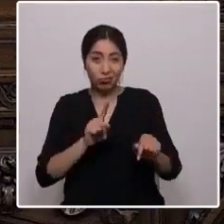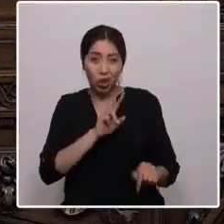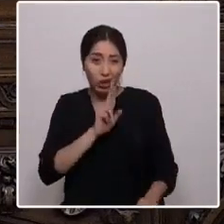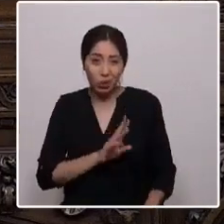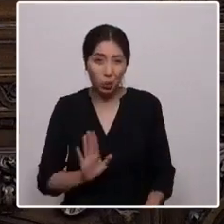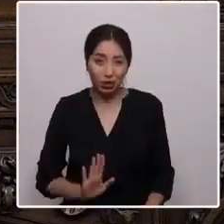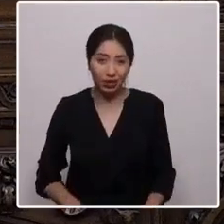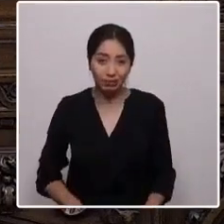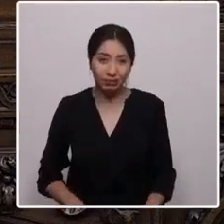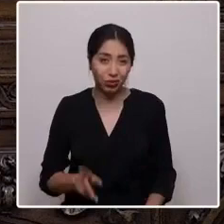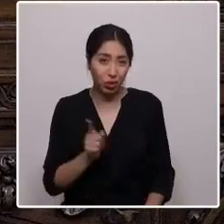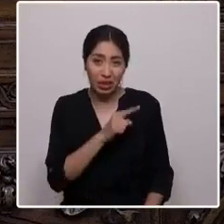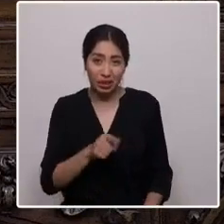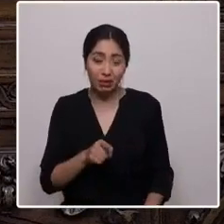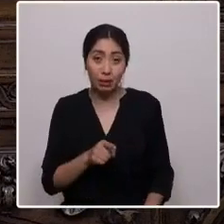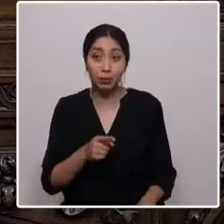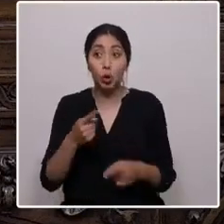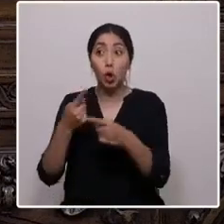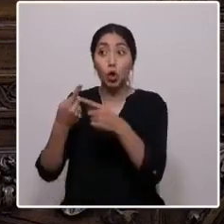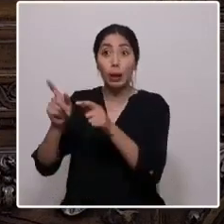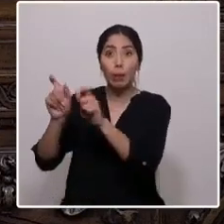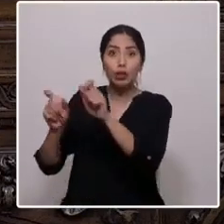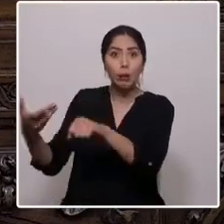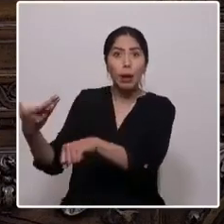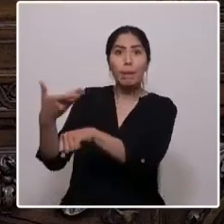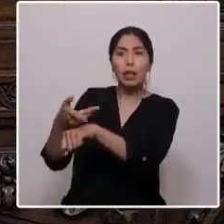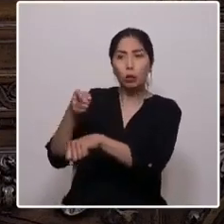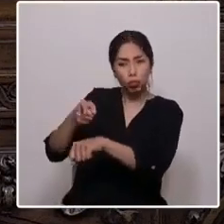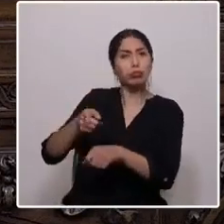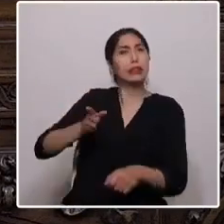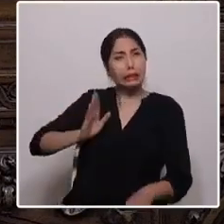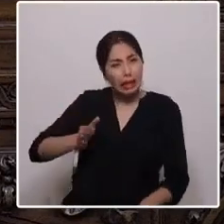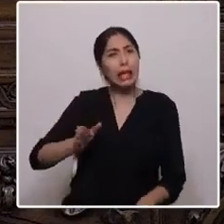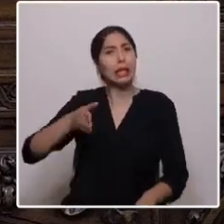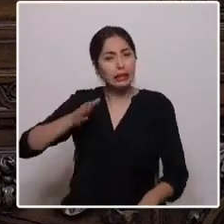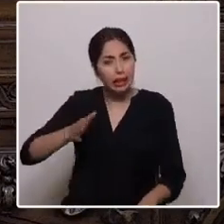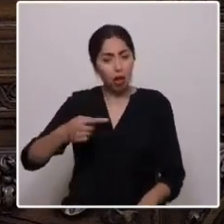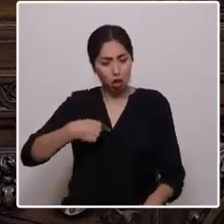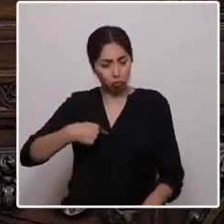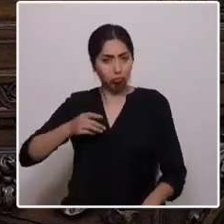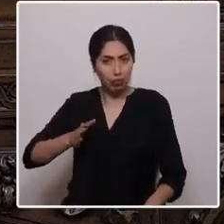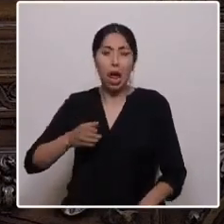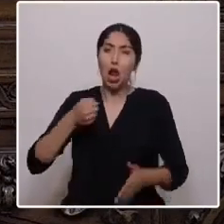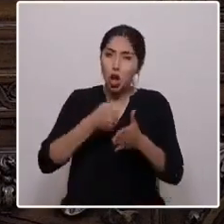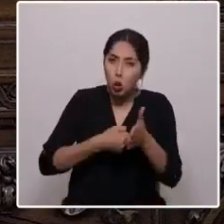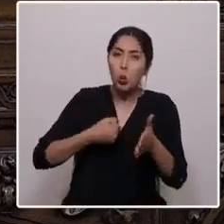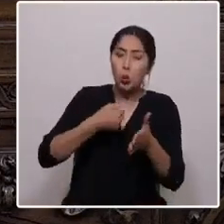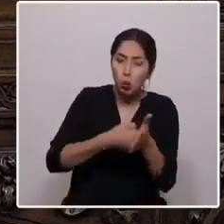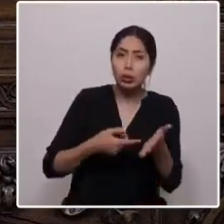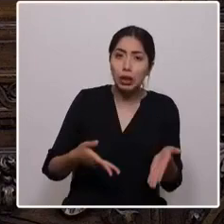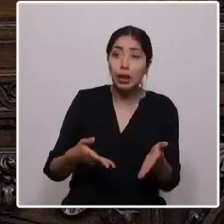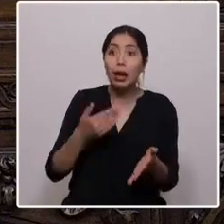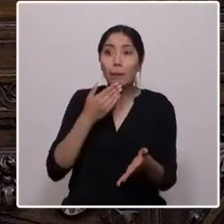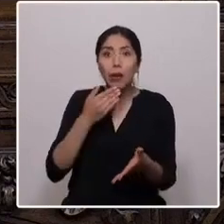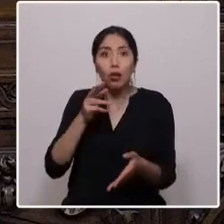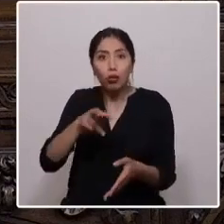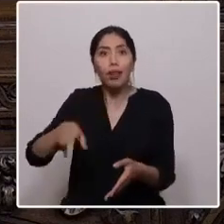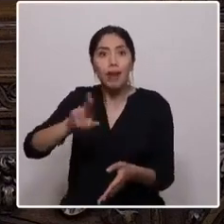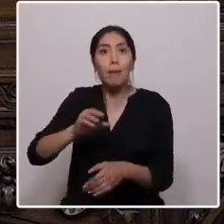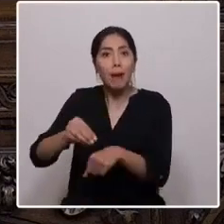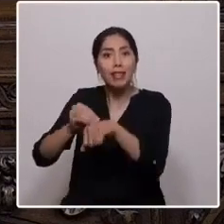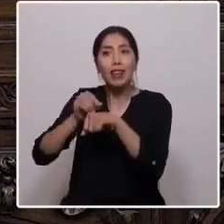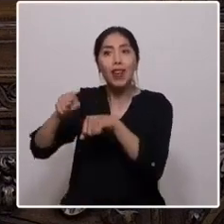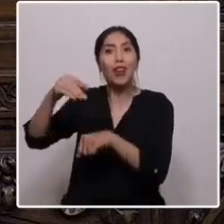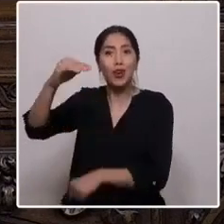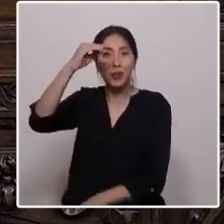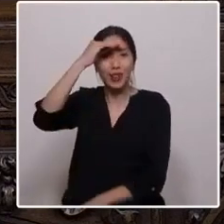Otros me pidieron no claudicar, no rendirme. Me reiteraron su confianza y las ganas que tienen de que seamos capaces de hacer un